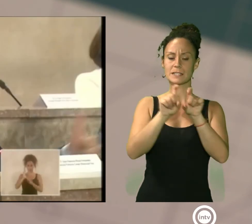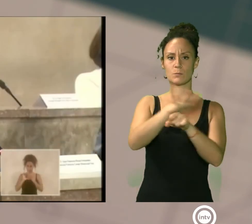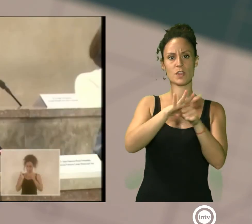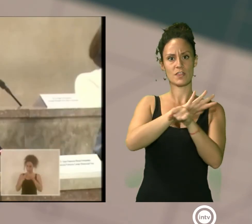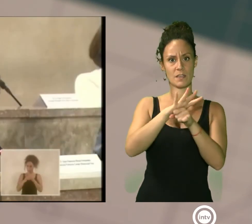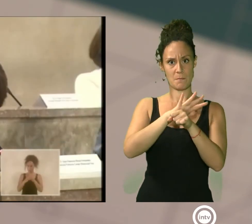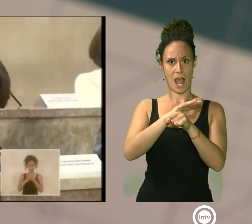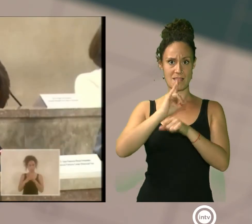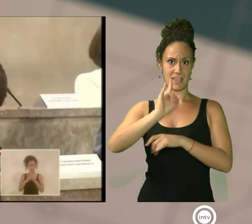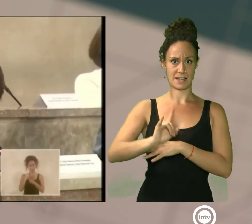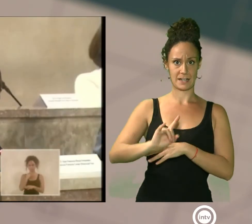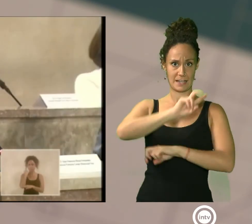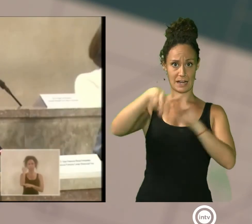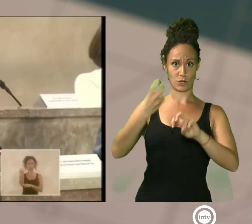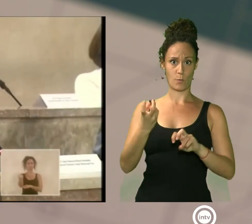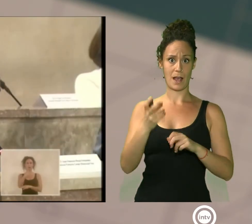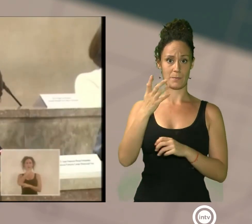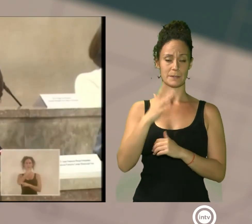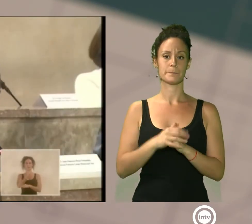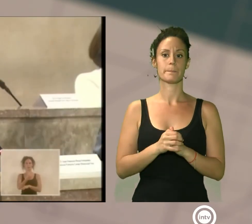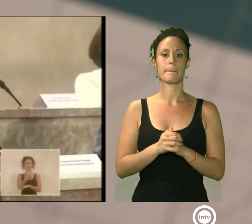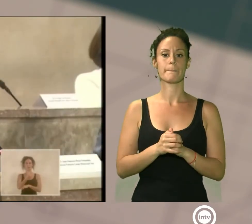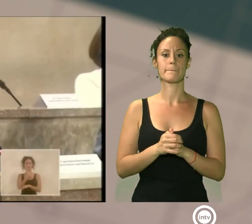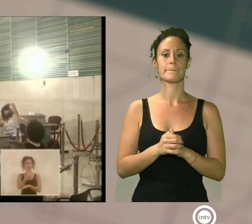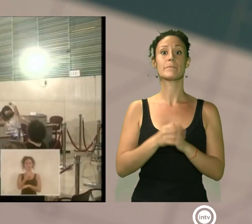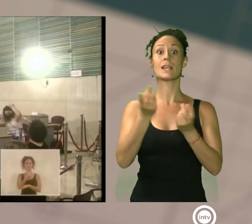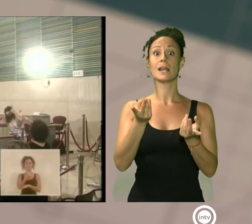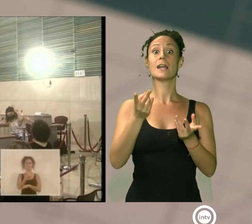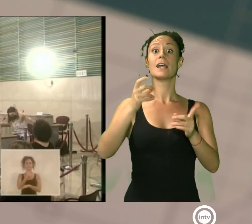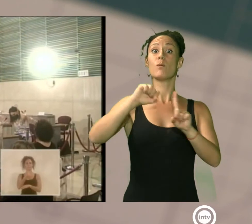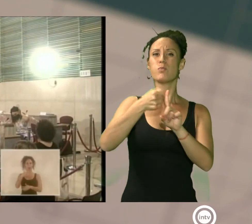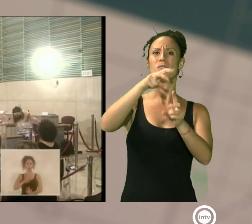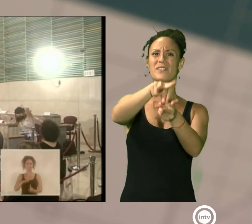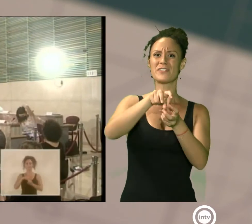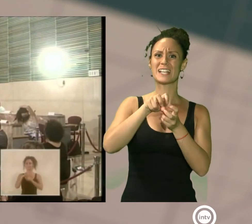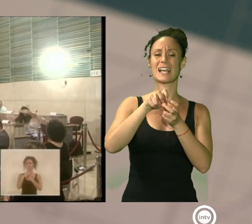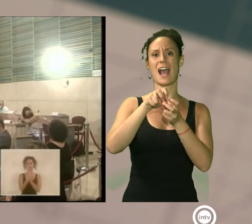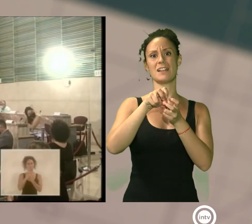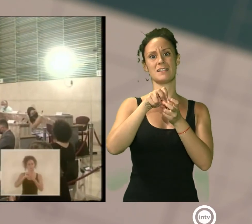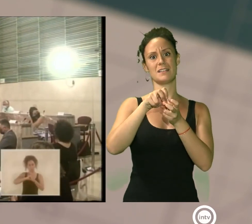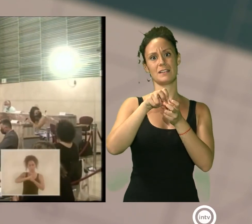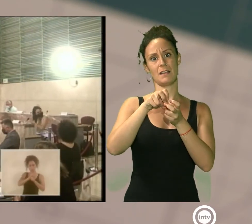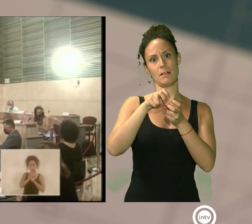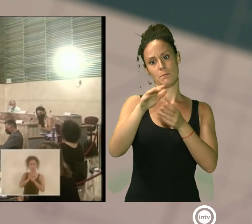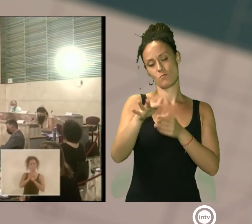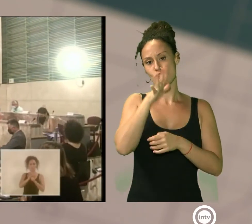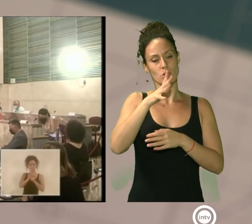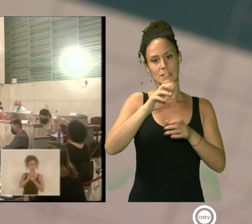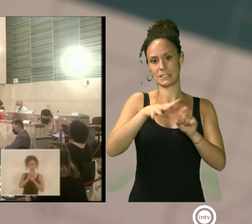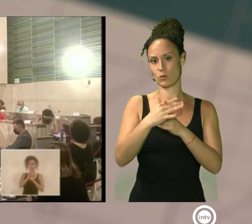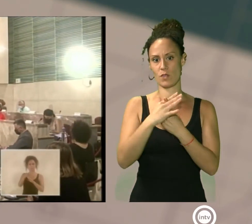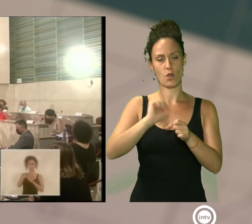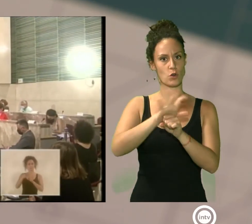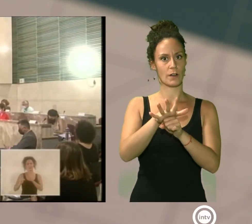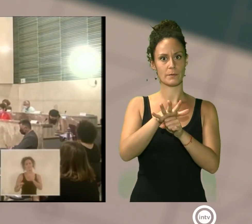Reducción de impuestos de la carga fiscal a nuestros ciudadanos, más allá de la situación que ha sobrevenido del COVID. El aumento en la